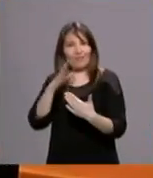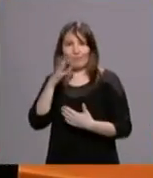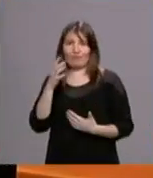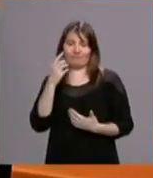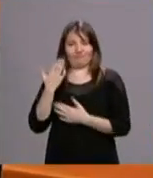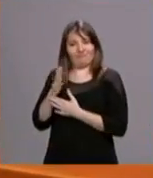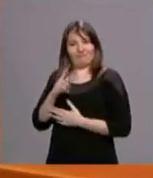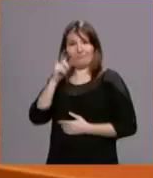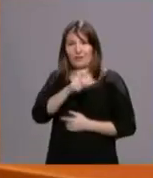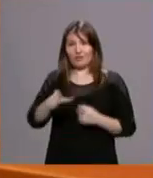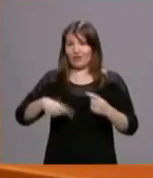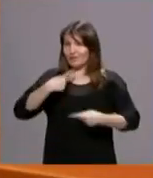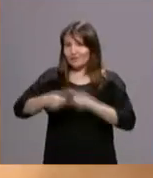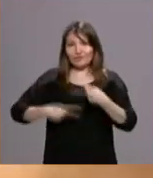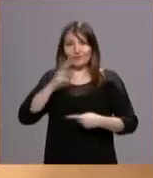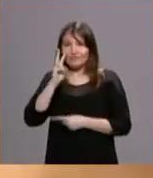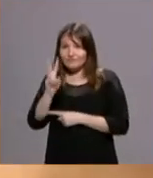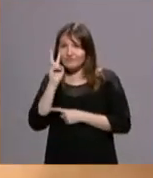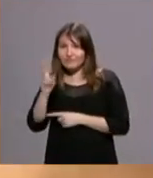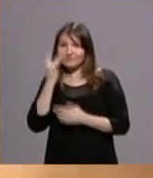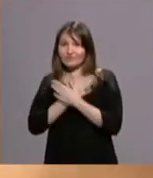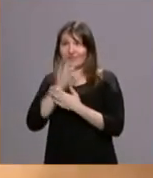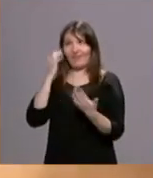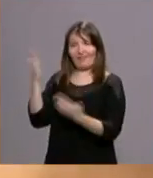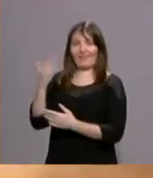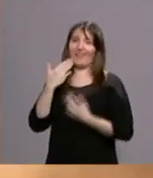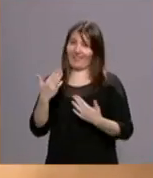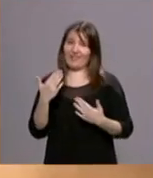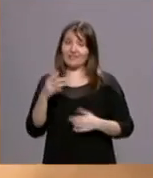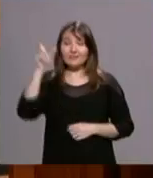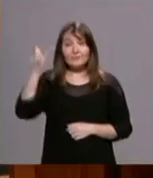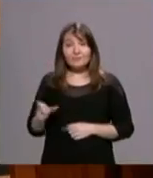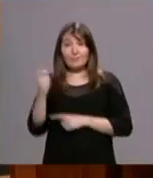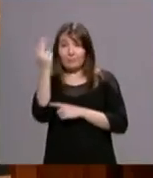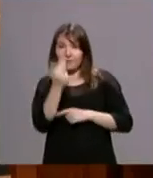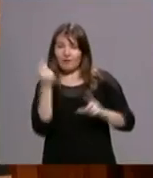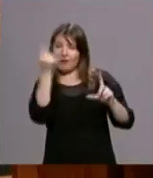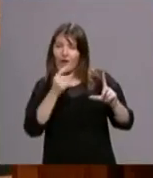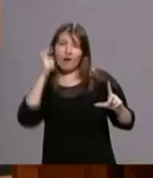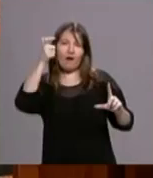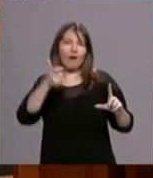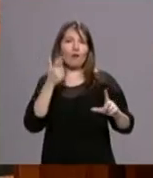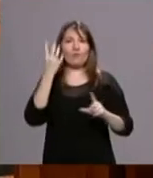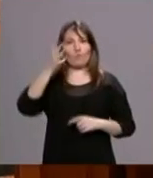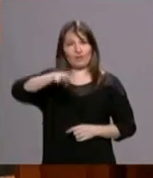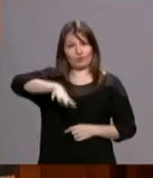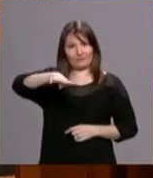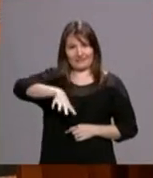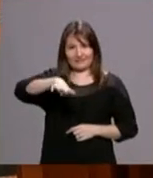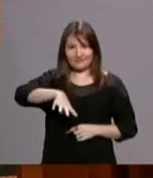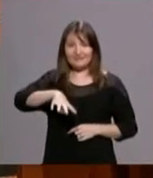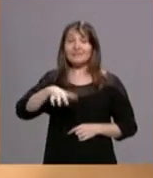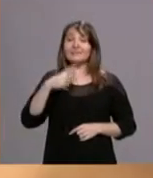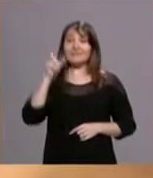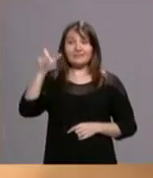cada día se acercan a esta Virgen. Cuatro meses ha tardado el pintor en terminar esta obra de arte. La patrona del pueblo de